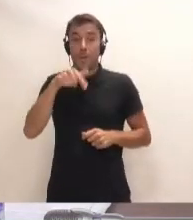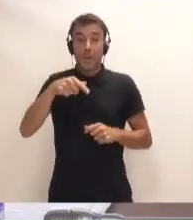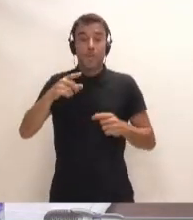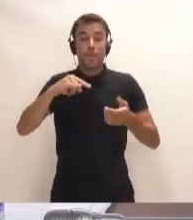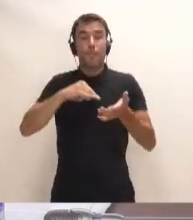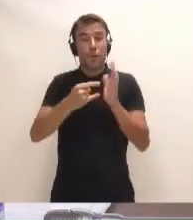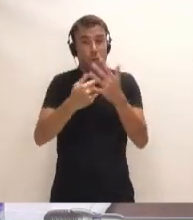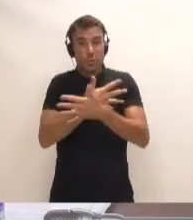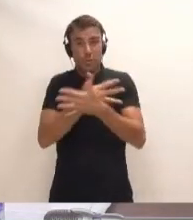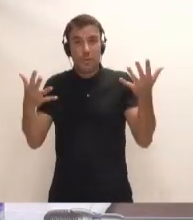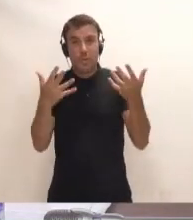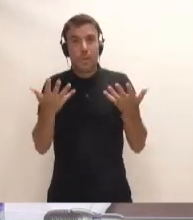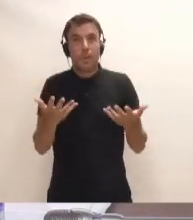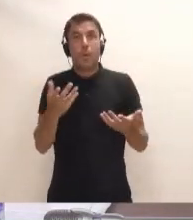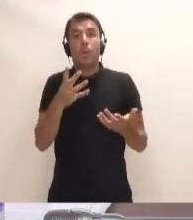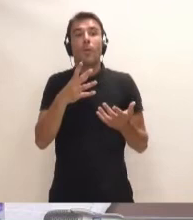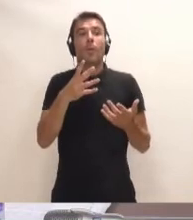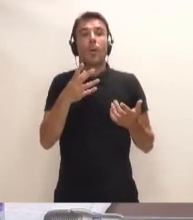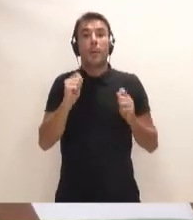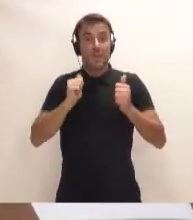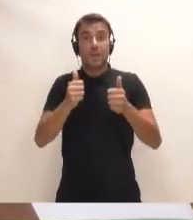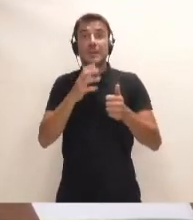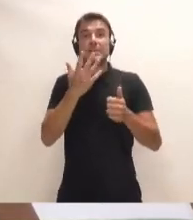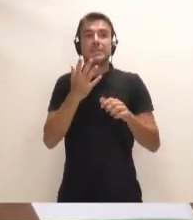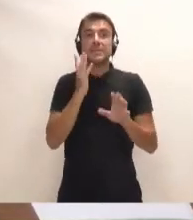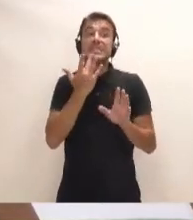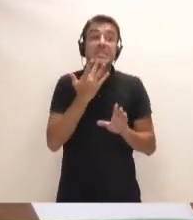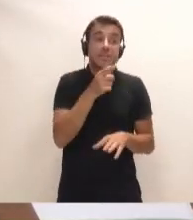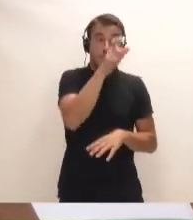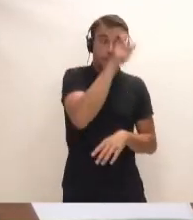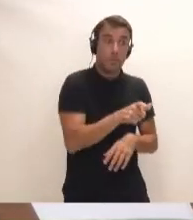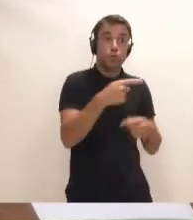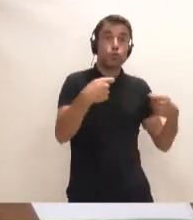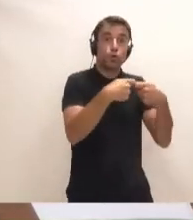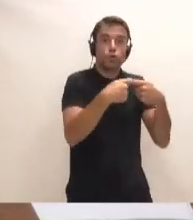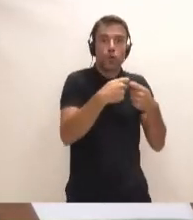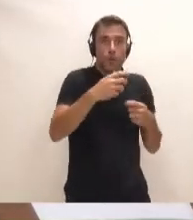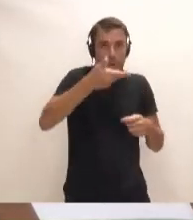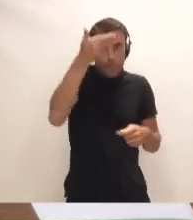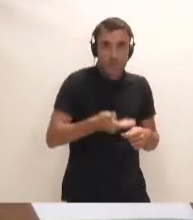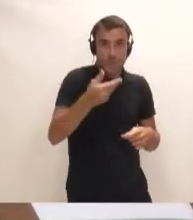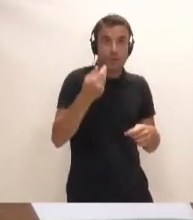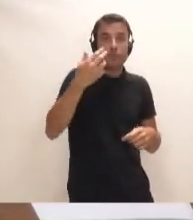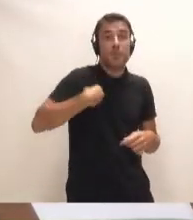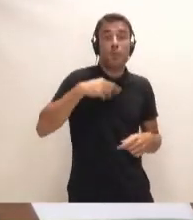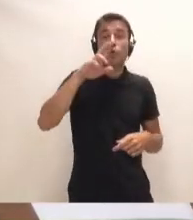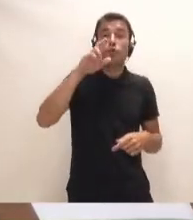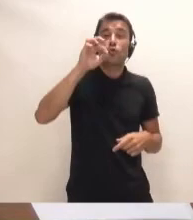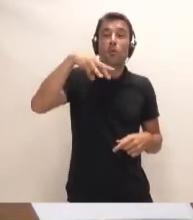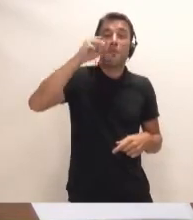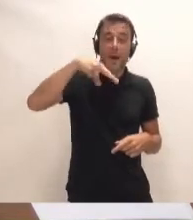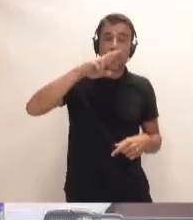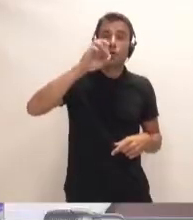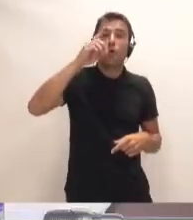macroproyecto cuando uno de sus socios de gobierno fundamentales, como es el señor Román Rodríguez, ya señala pública y abiertamente